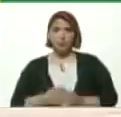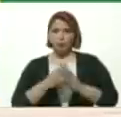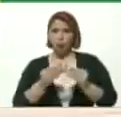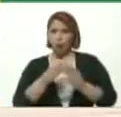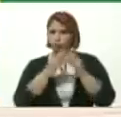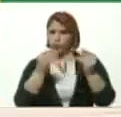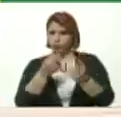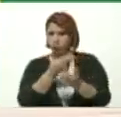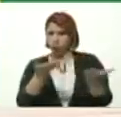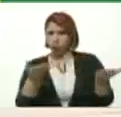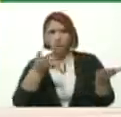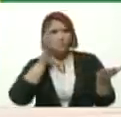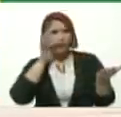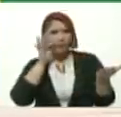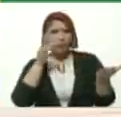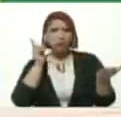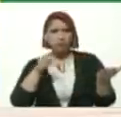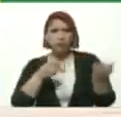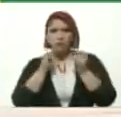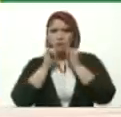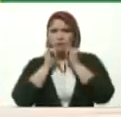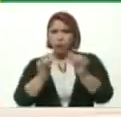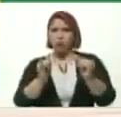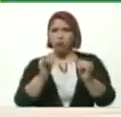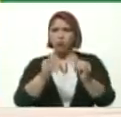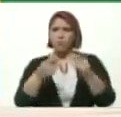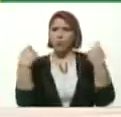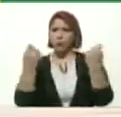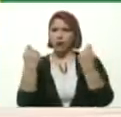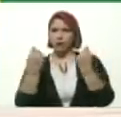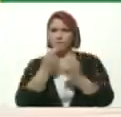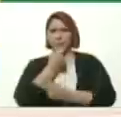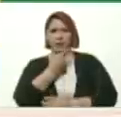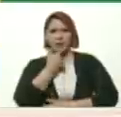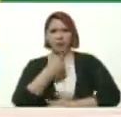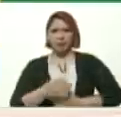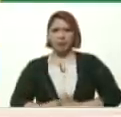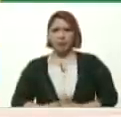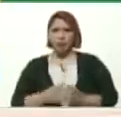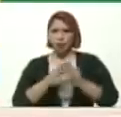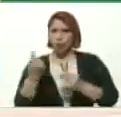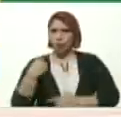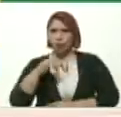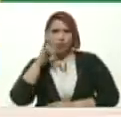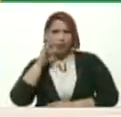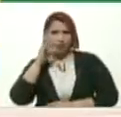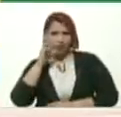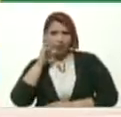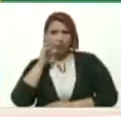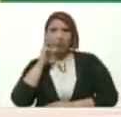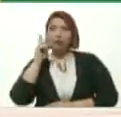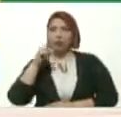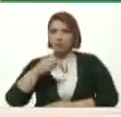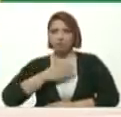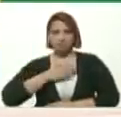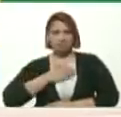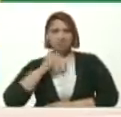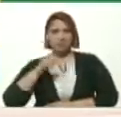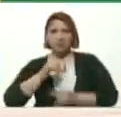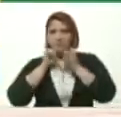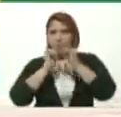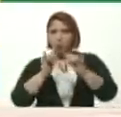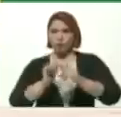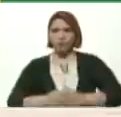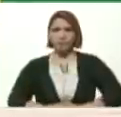Face Bueno Difundan estas cuñas Están bellas Todos tienen Instagram Yo también tengo Las difundimos